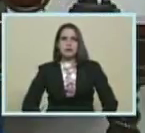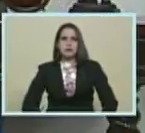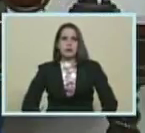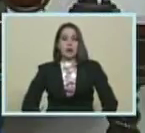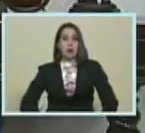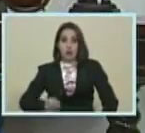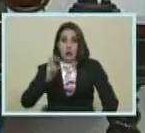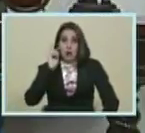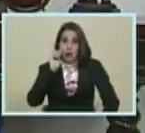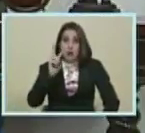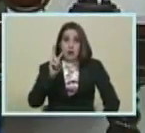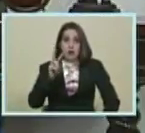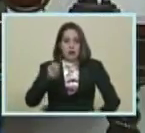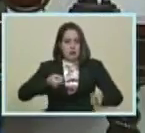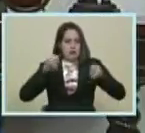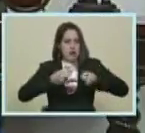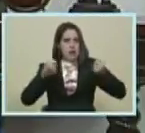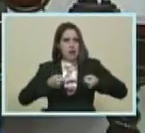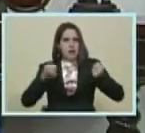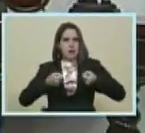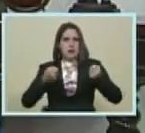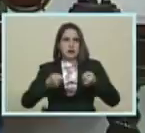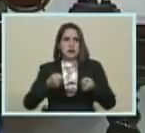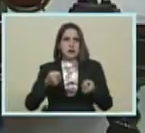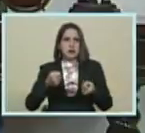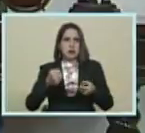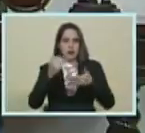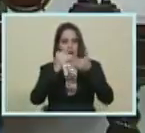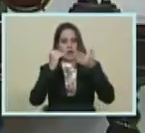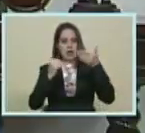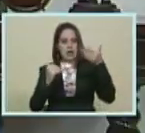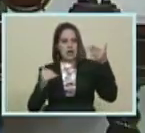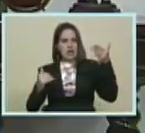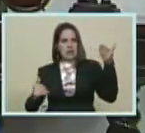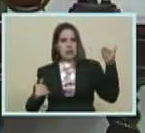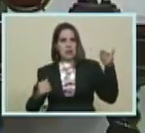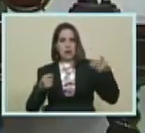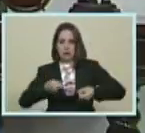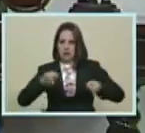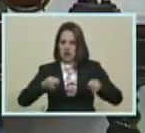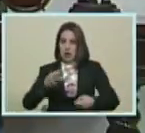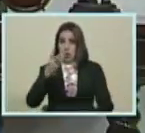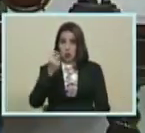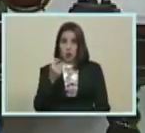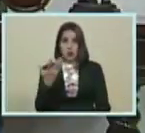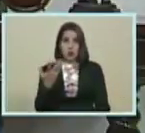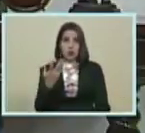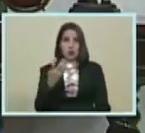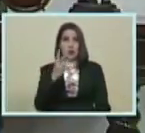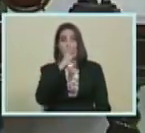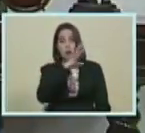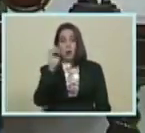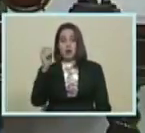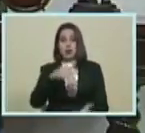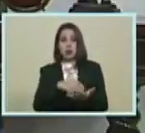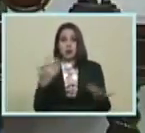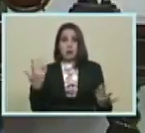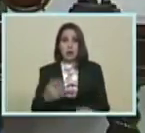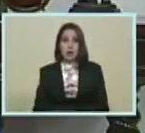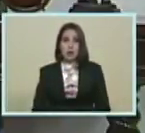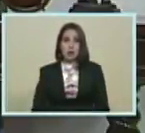Vaya usted A un automercado Con la misma lista De los CLAP Y haga un mercado ¿Cuánto le cuesta? 400 mil bolívares